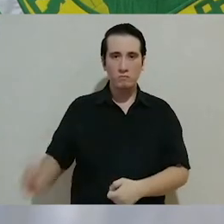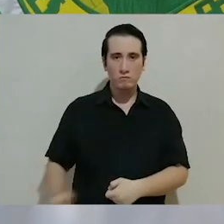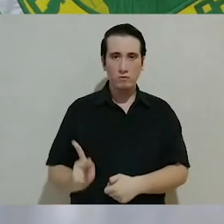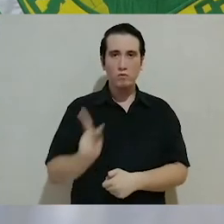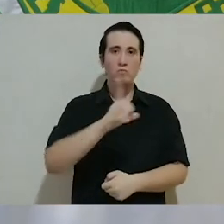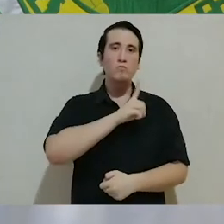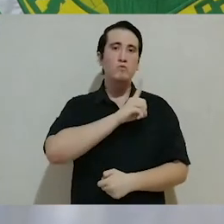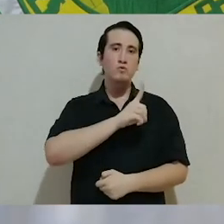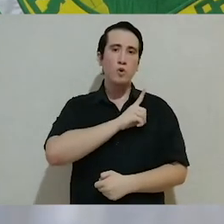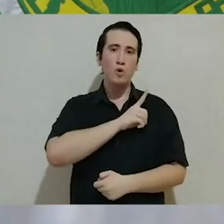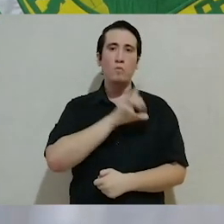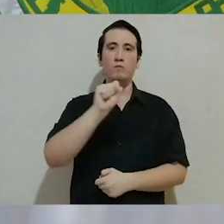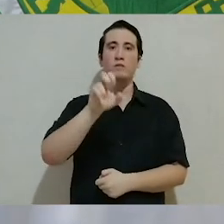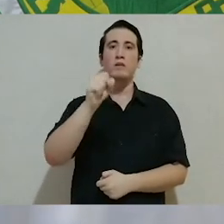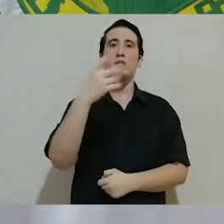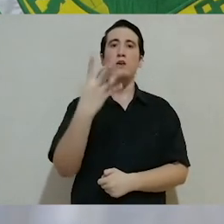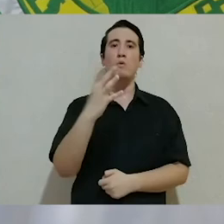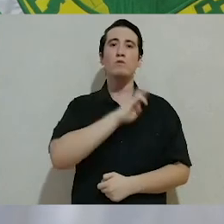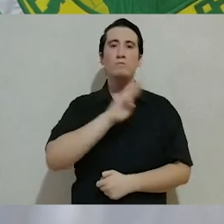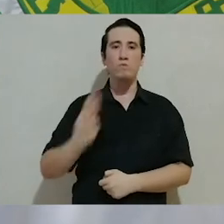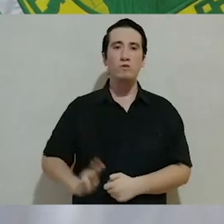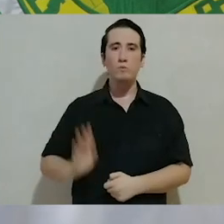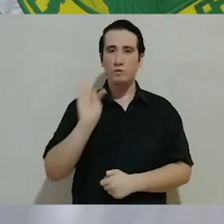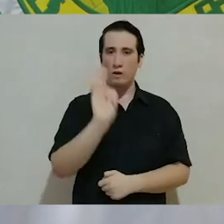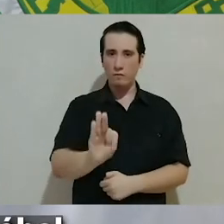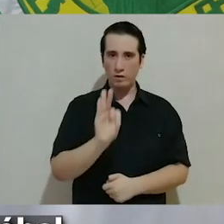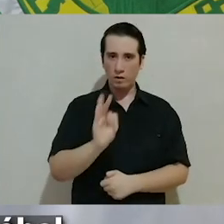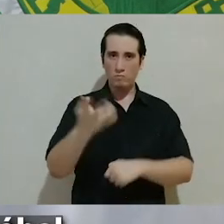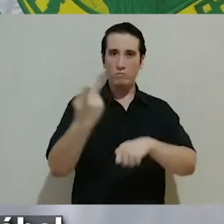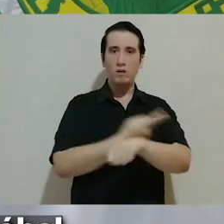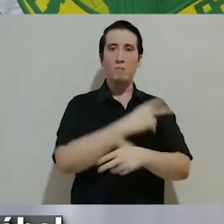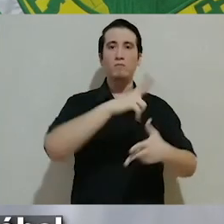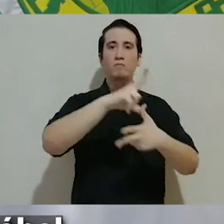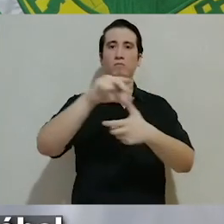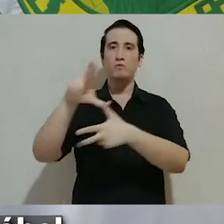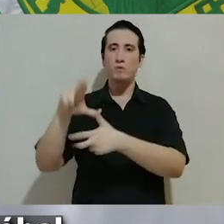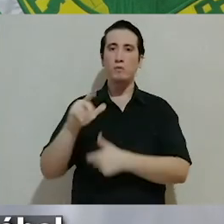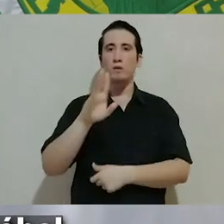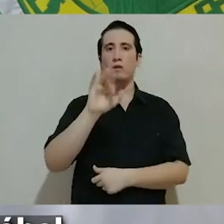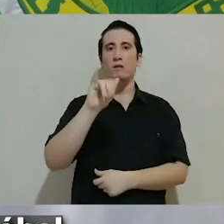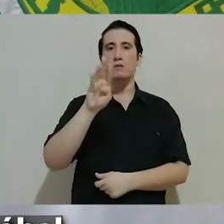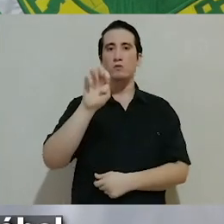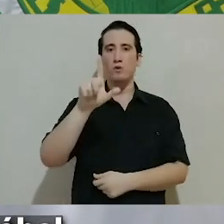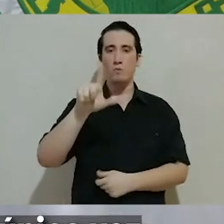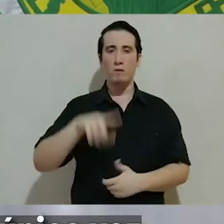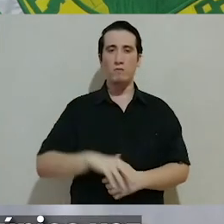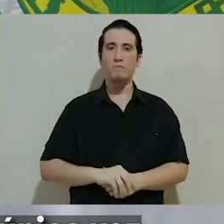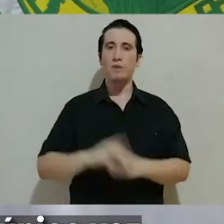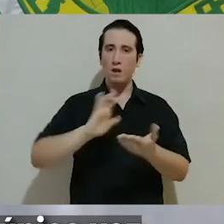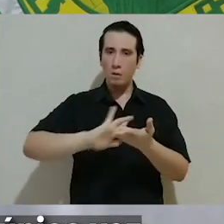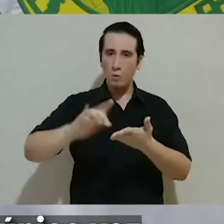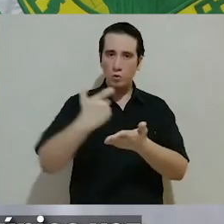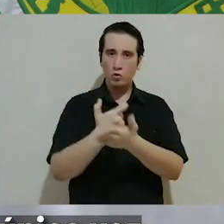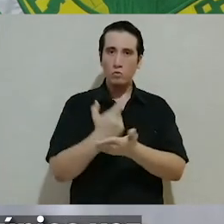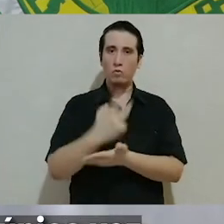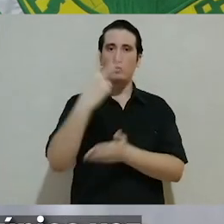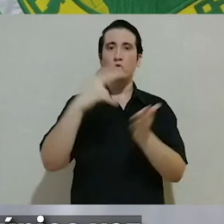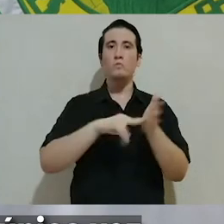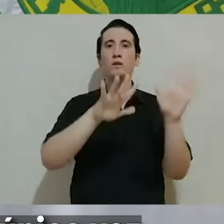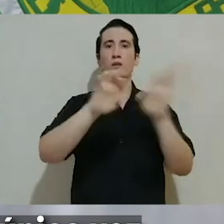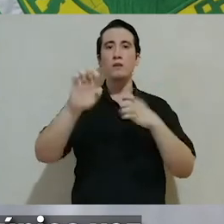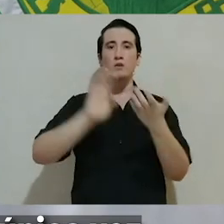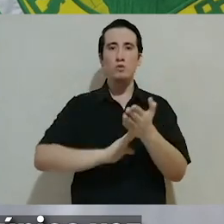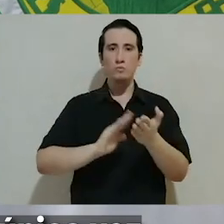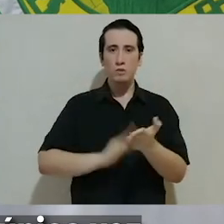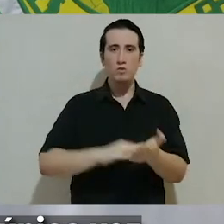dirigido exclusivamente a los 64 municipios afectados por el paso de la tormenta tropical Cristóbal, con apoyos económicos por